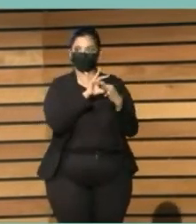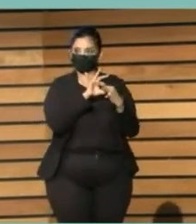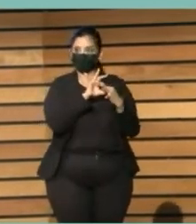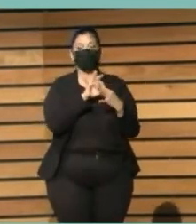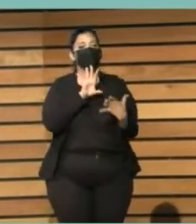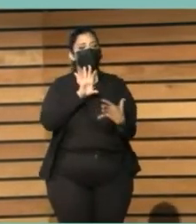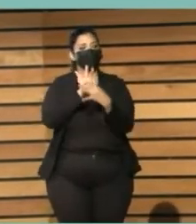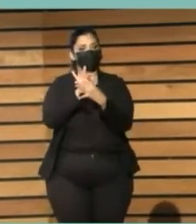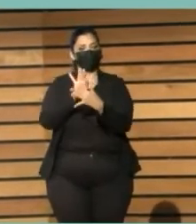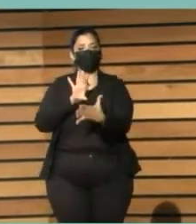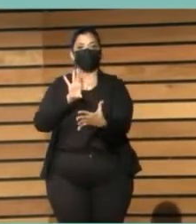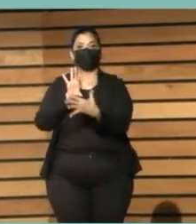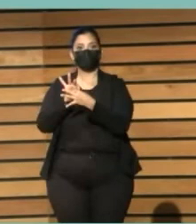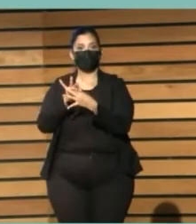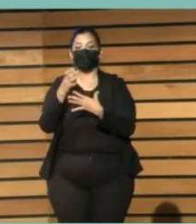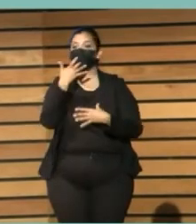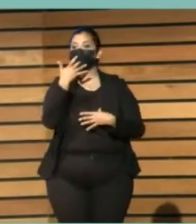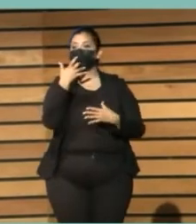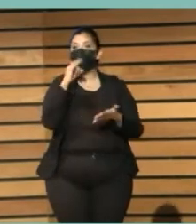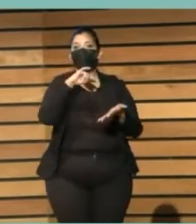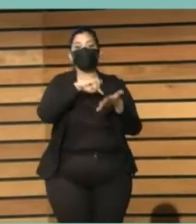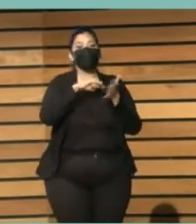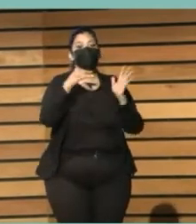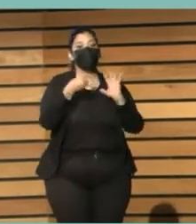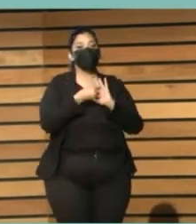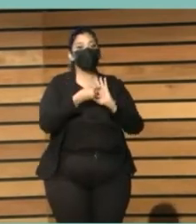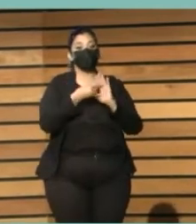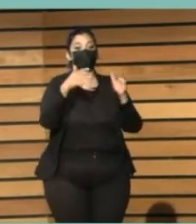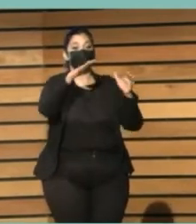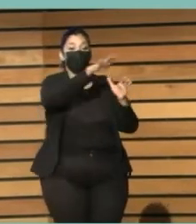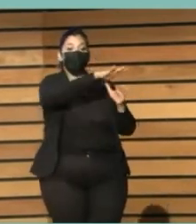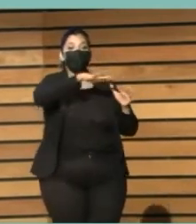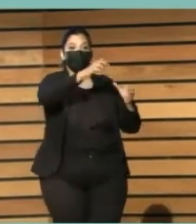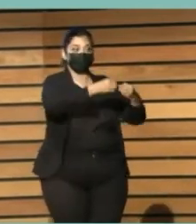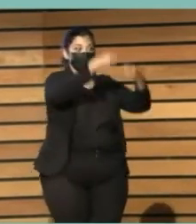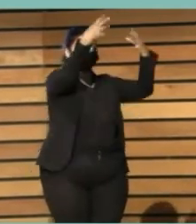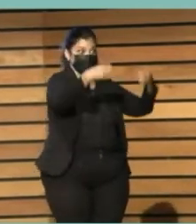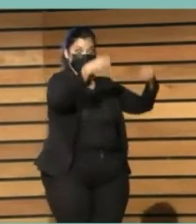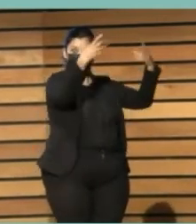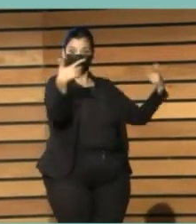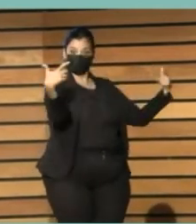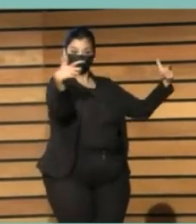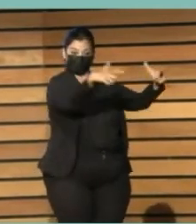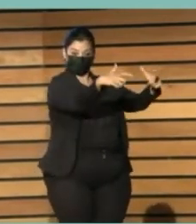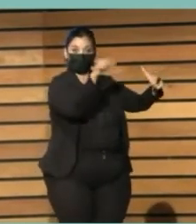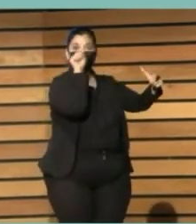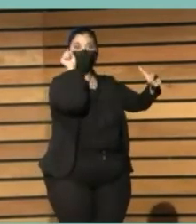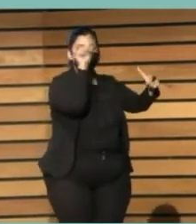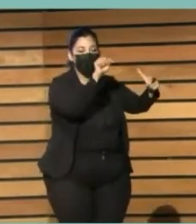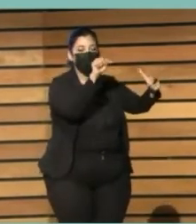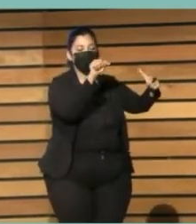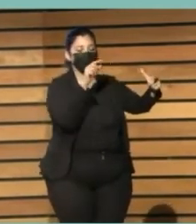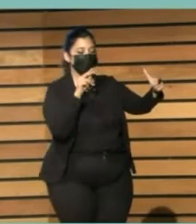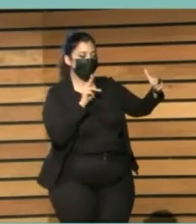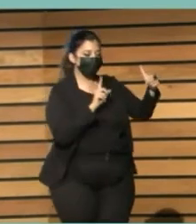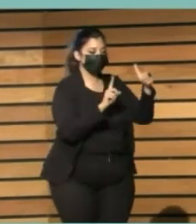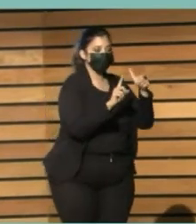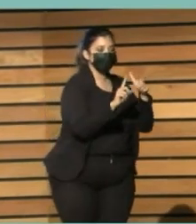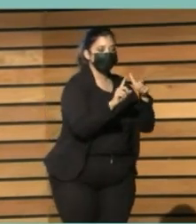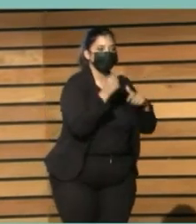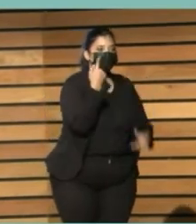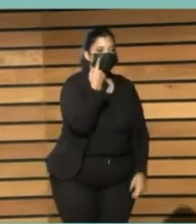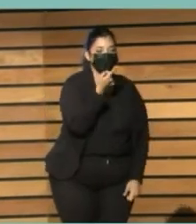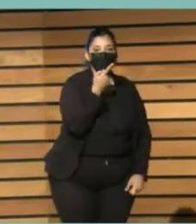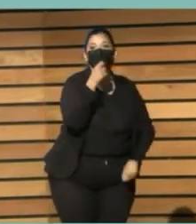de un plan de dinamización de un barrio. ¿Y allí quién está? Pues lo más interesante para una biblioteca. La